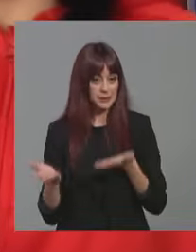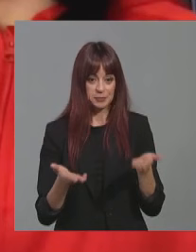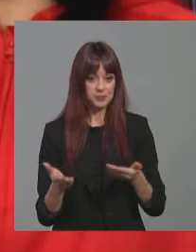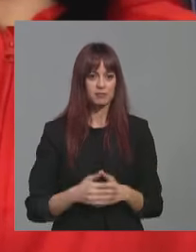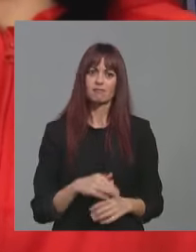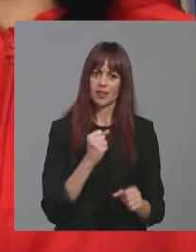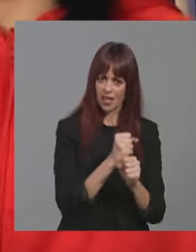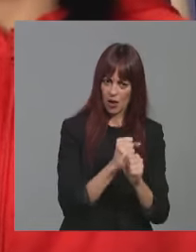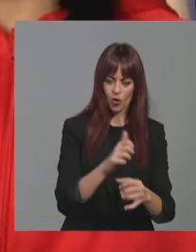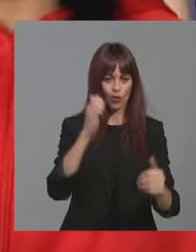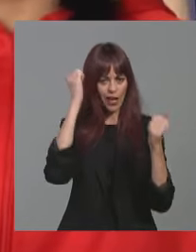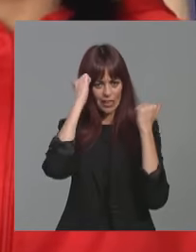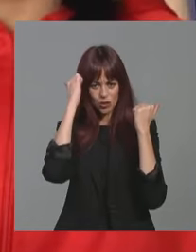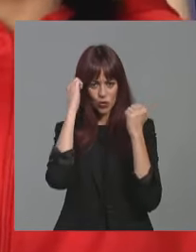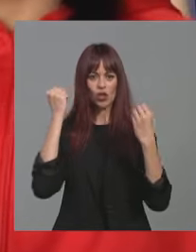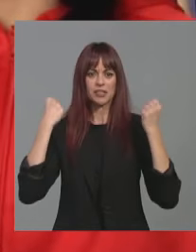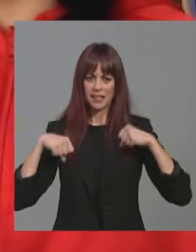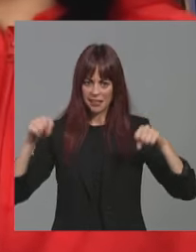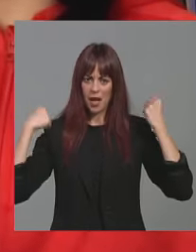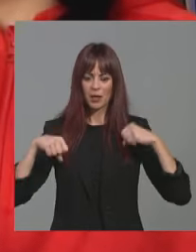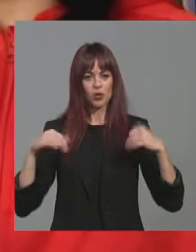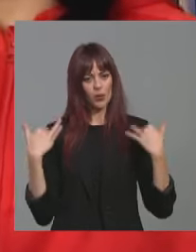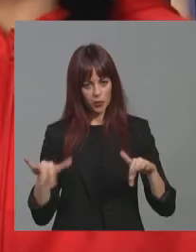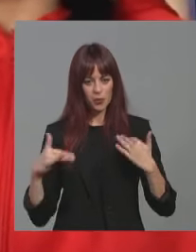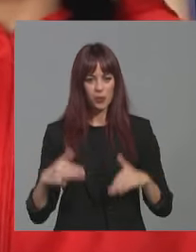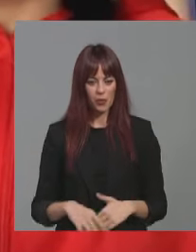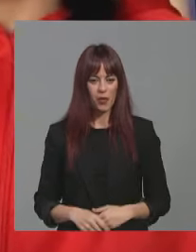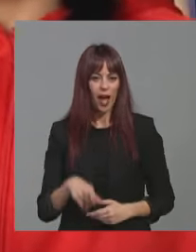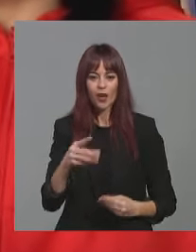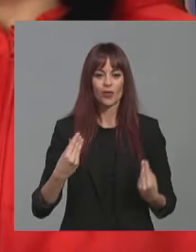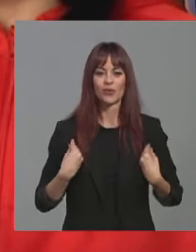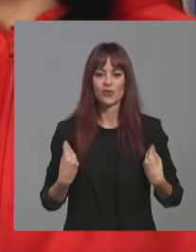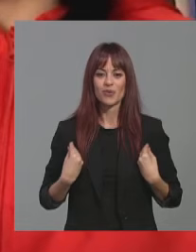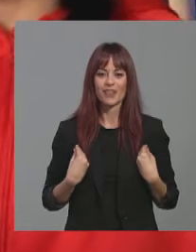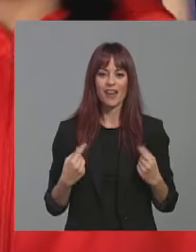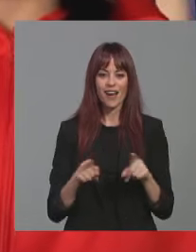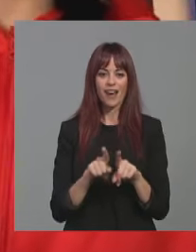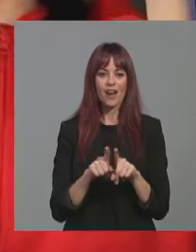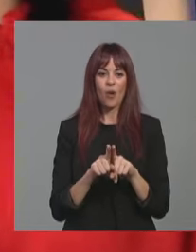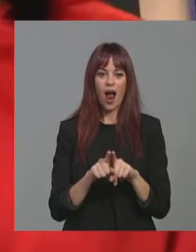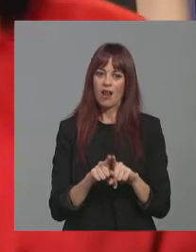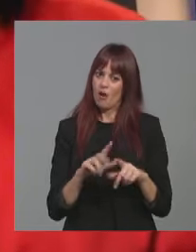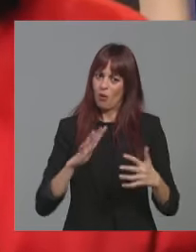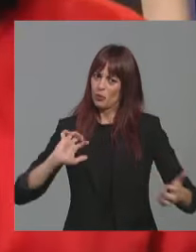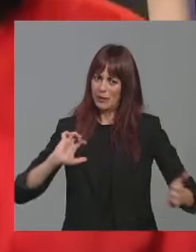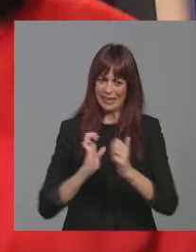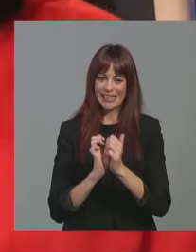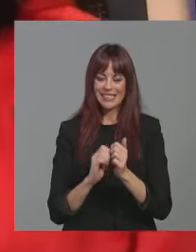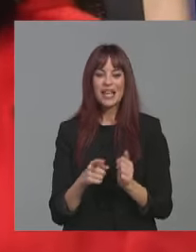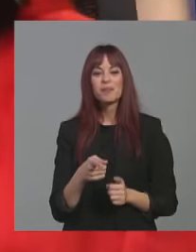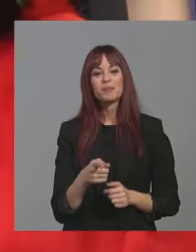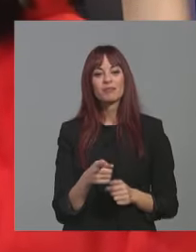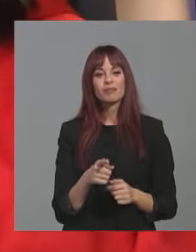trabajo, con estudios, con entrenamientos... Sí, sí, sí. Tu vida pues parece muy, muy intensa. ¿Cómo logras equilibrar